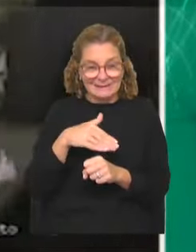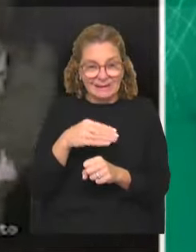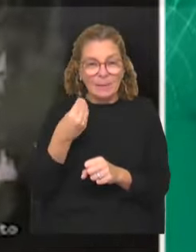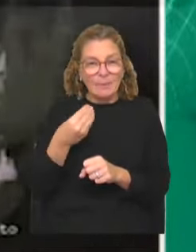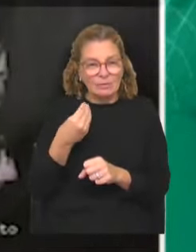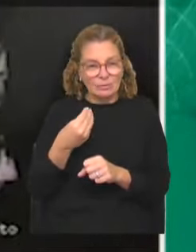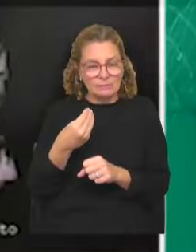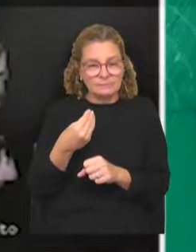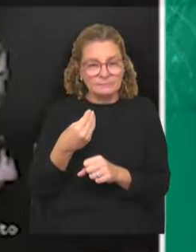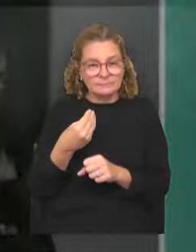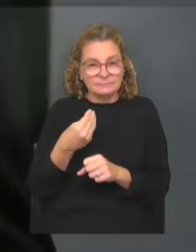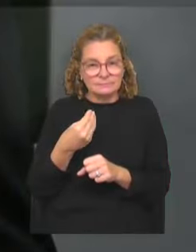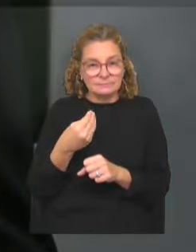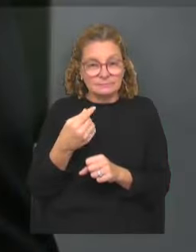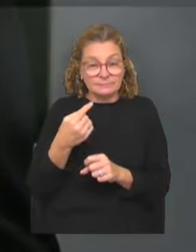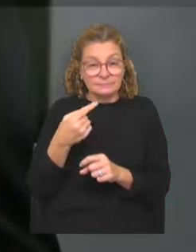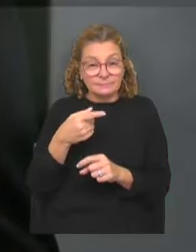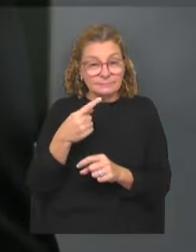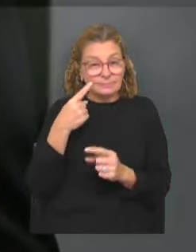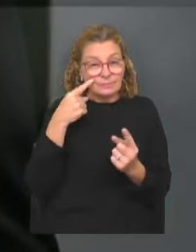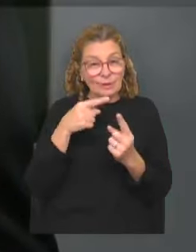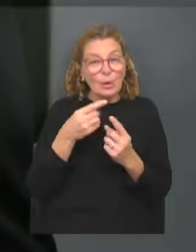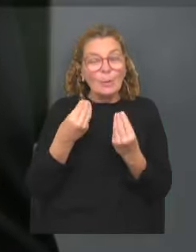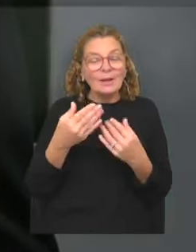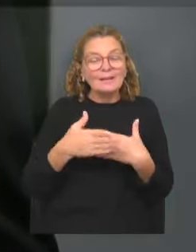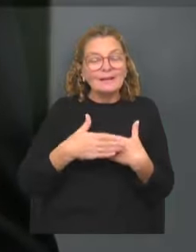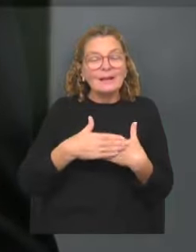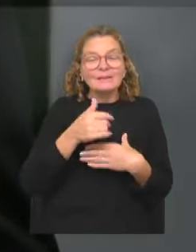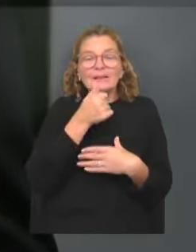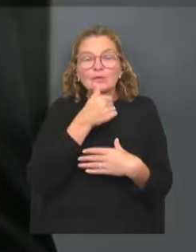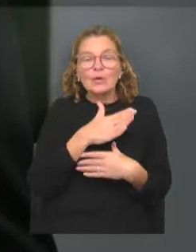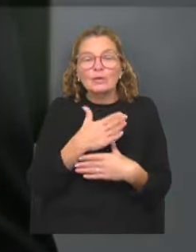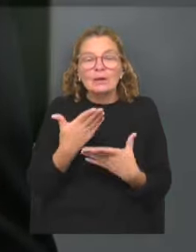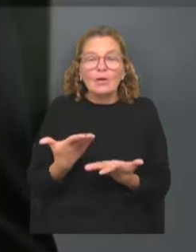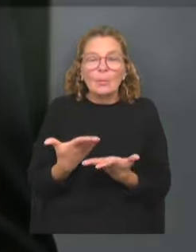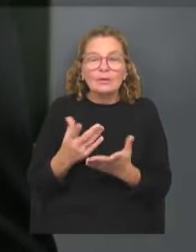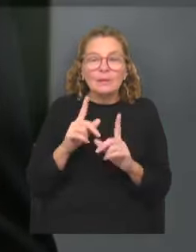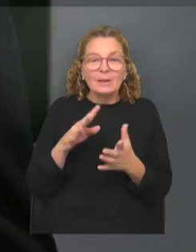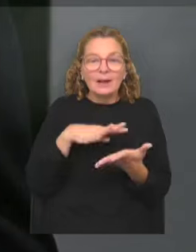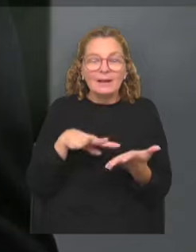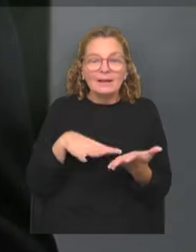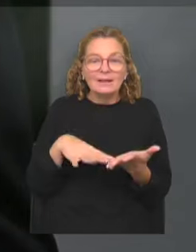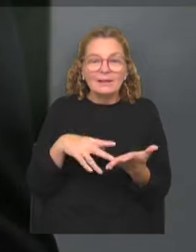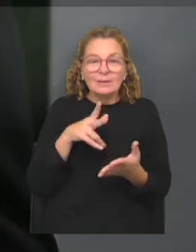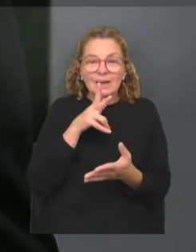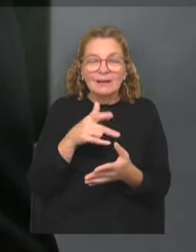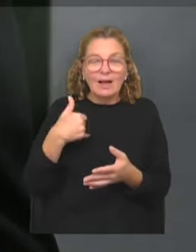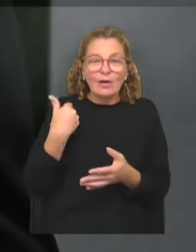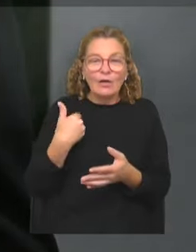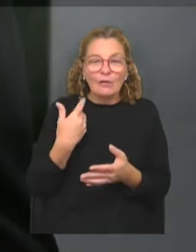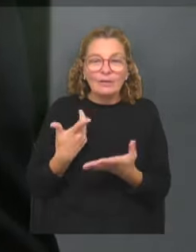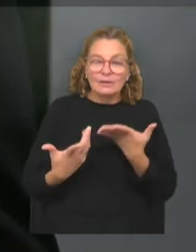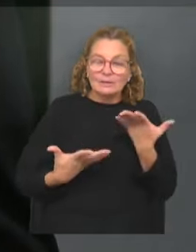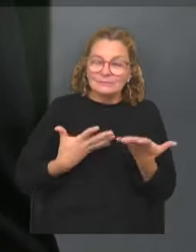sucedió. Bien, un gran desafío. Fernando, ¿cómo te acercaste a esta historia? También leí por allí que tenés una hija joven, que eso te